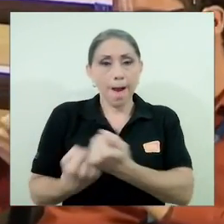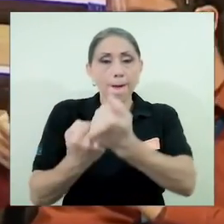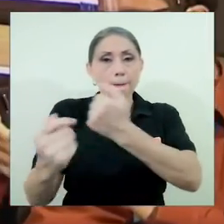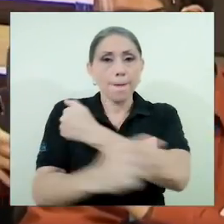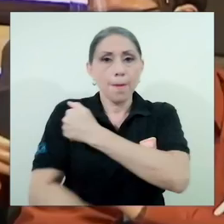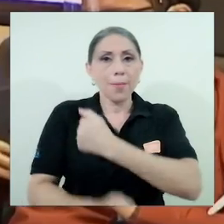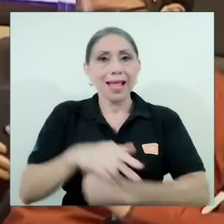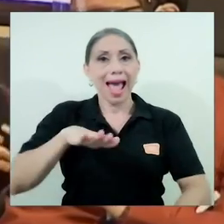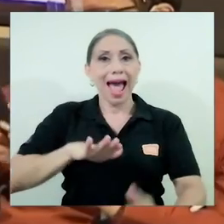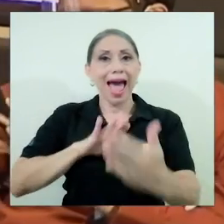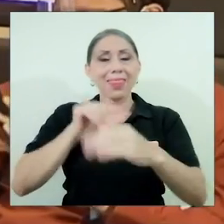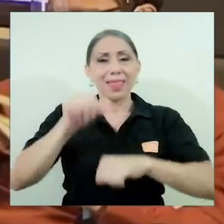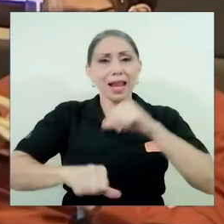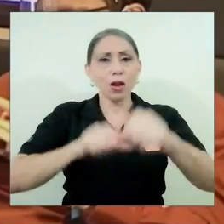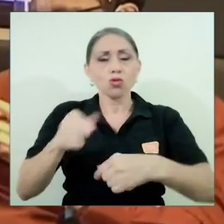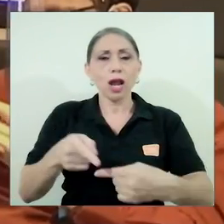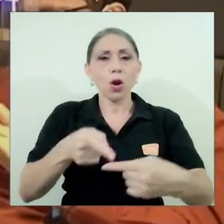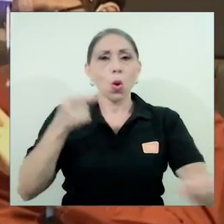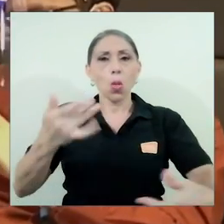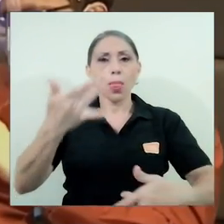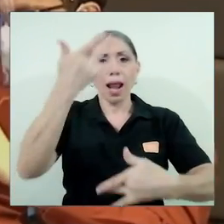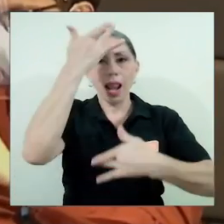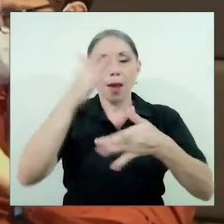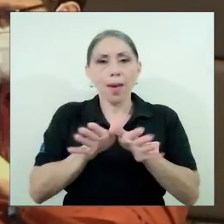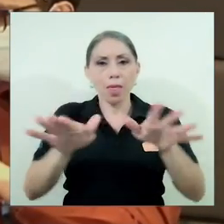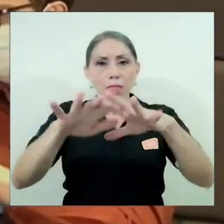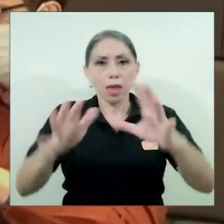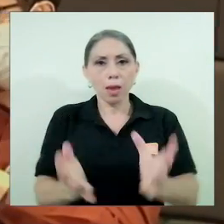mano al país ante la lucha contra la pandemia.